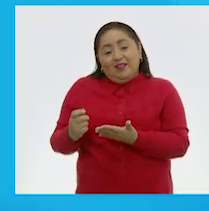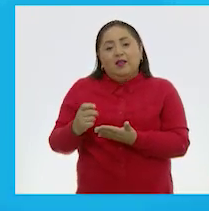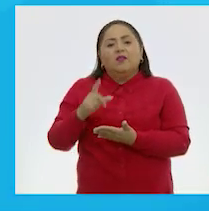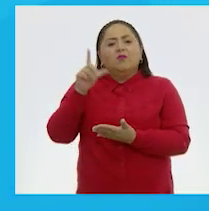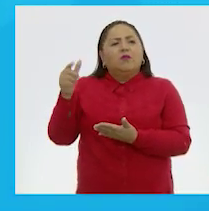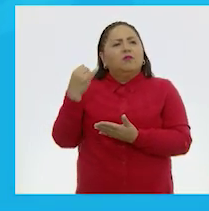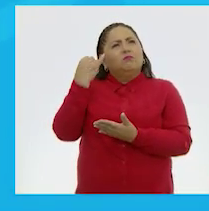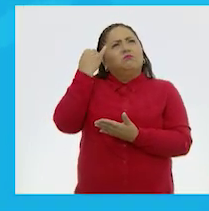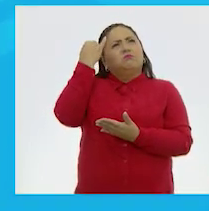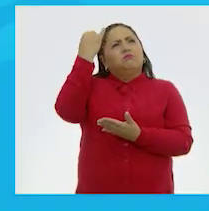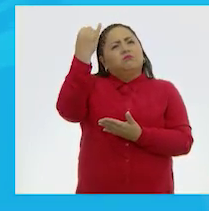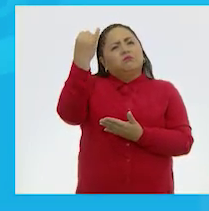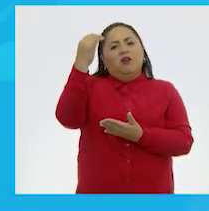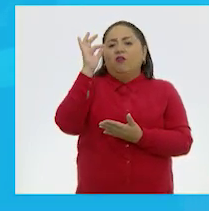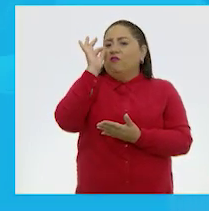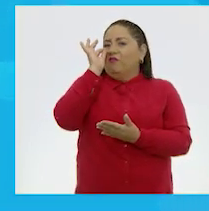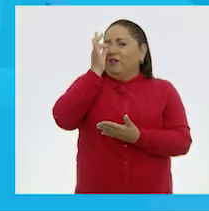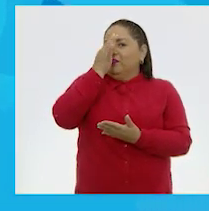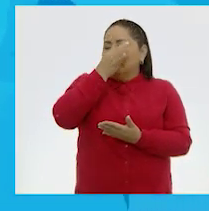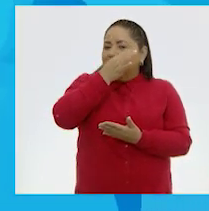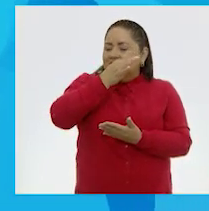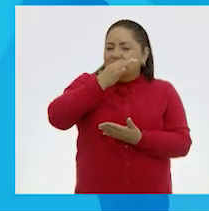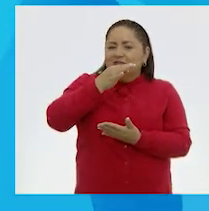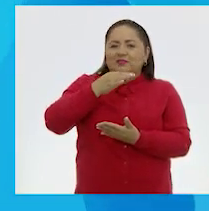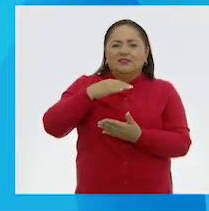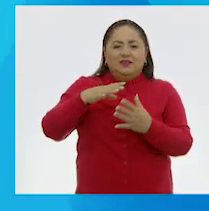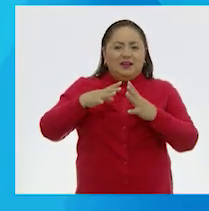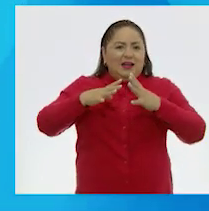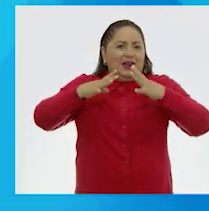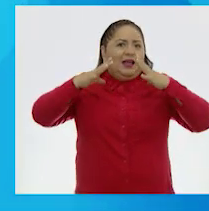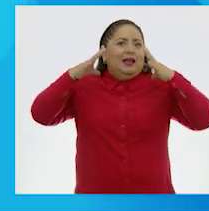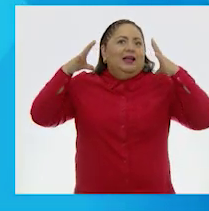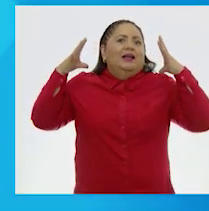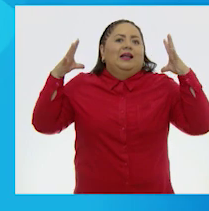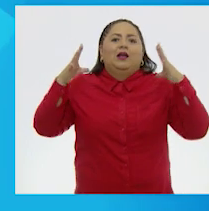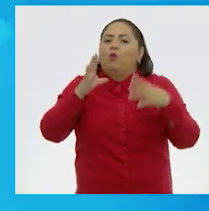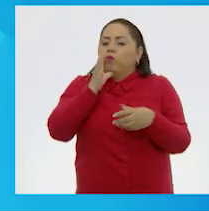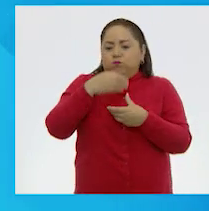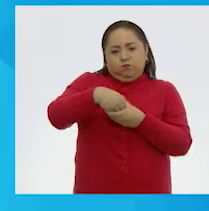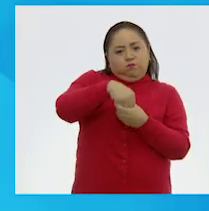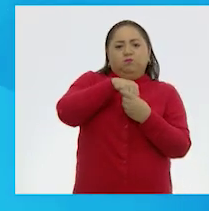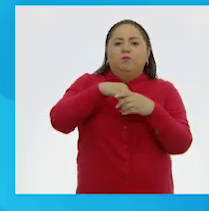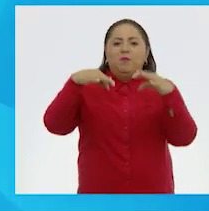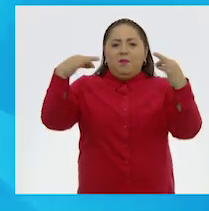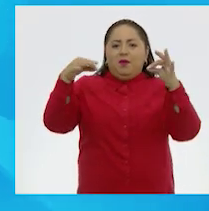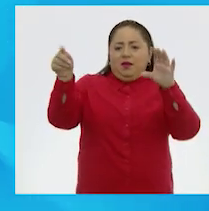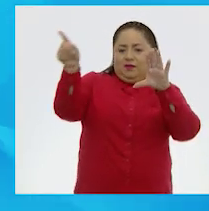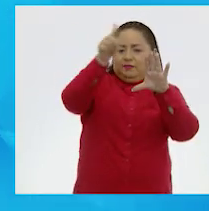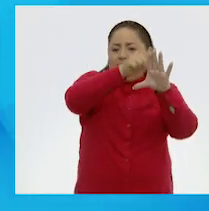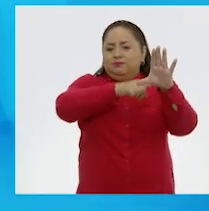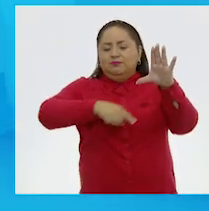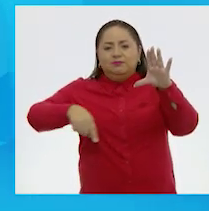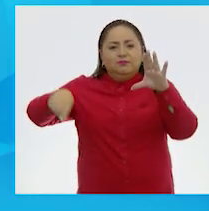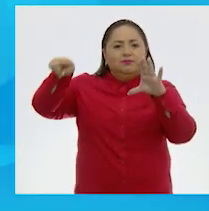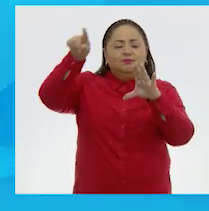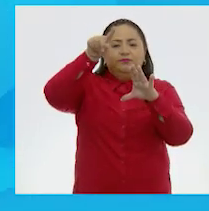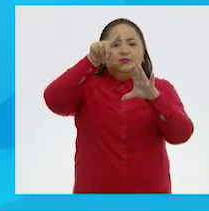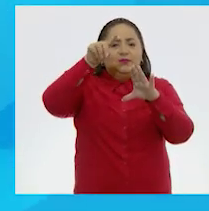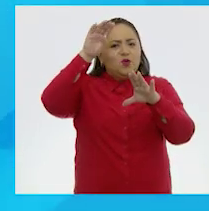Imaginó una fresa tan grande que no cabía en el papel. Y era